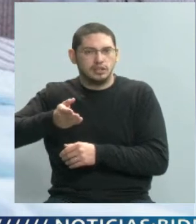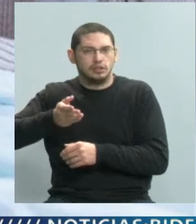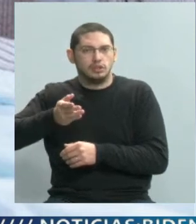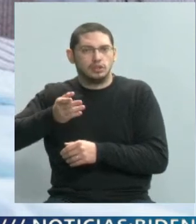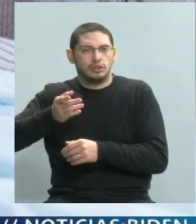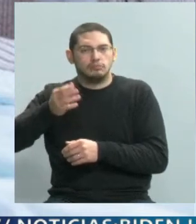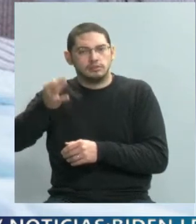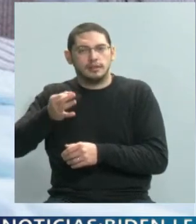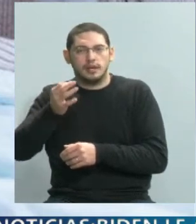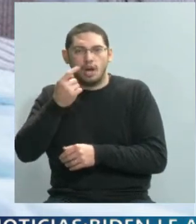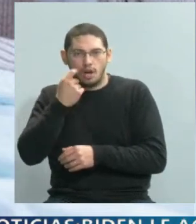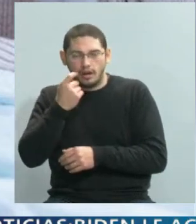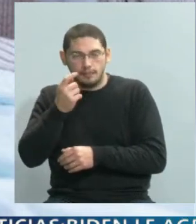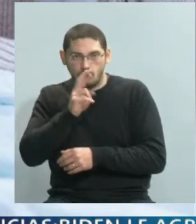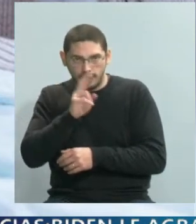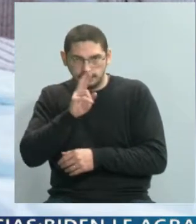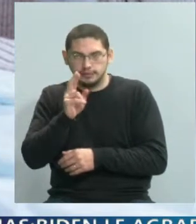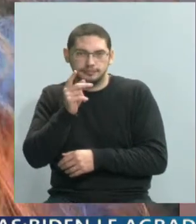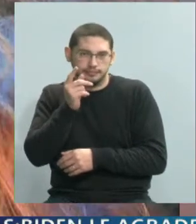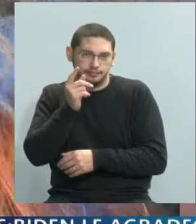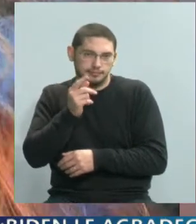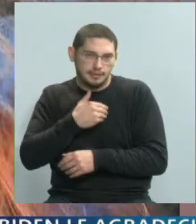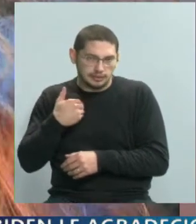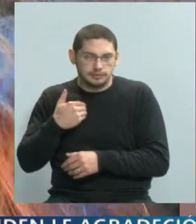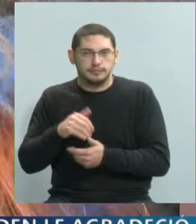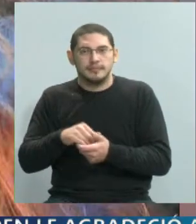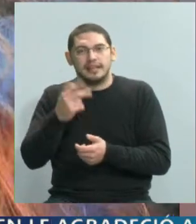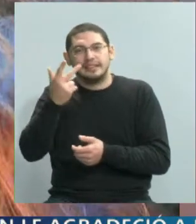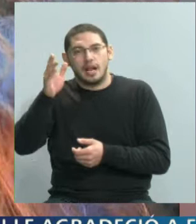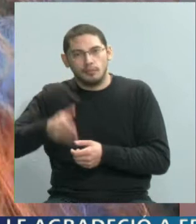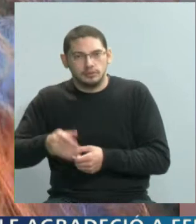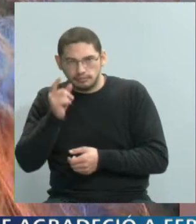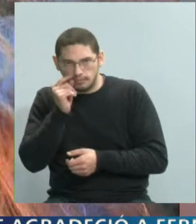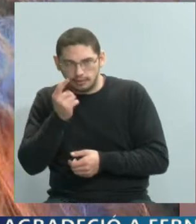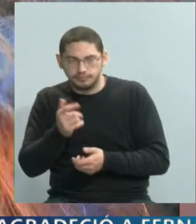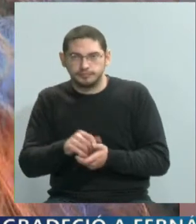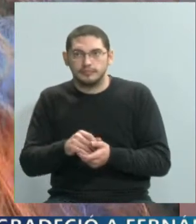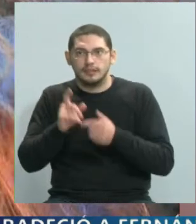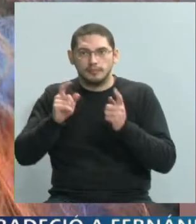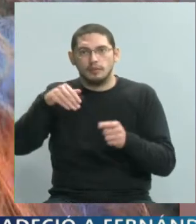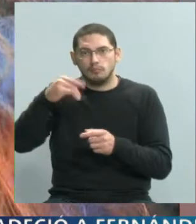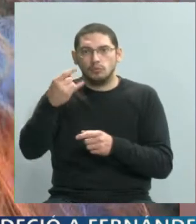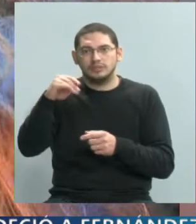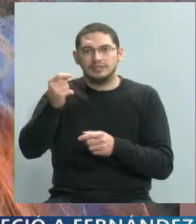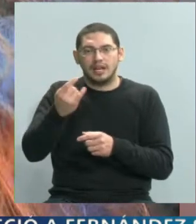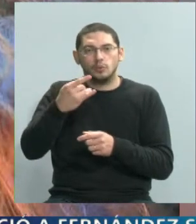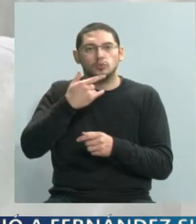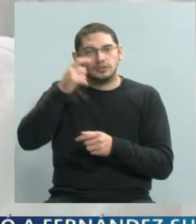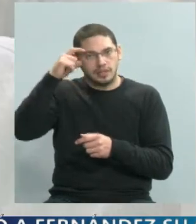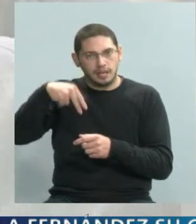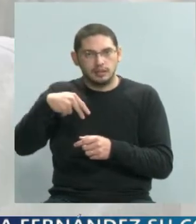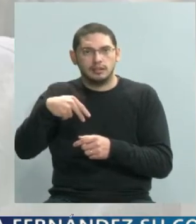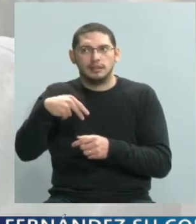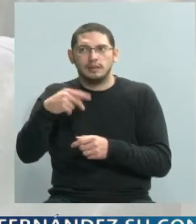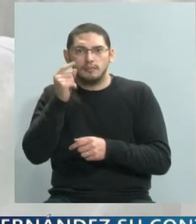casi un 3% son los papás, y hay bibliografía que habla de Munchausen por Poderes, donde los perpetradores